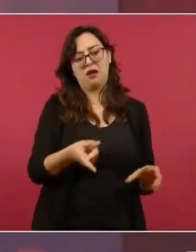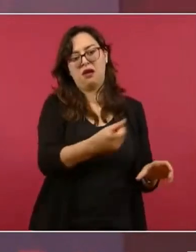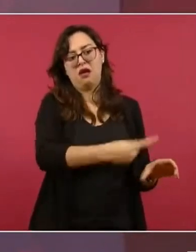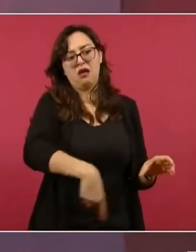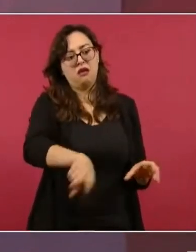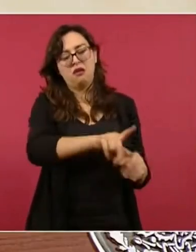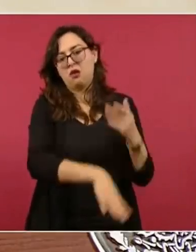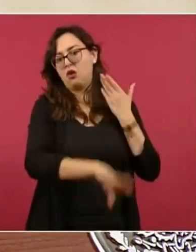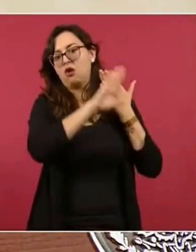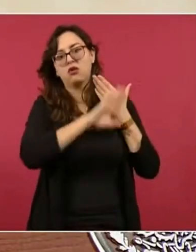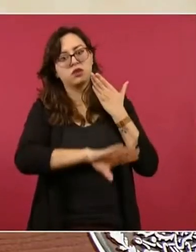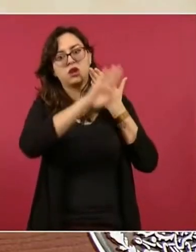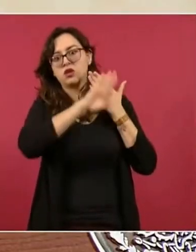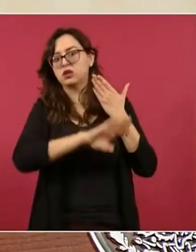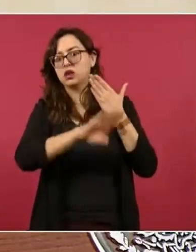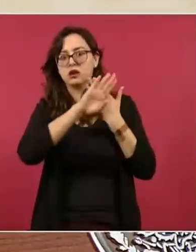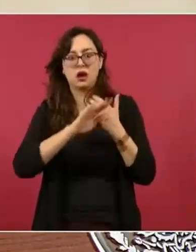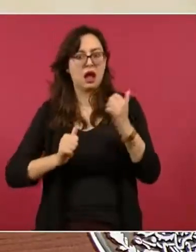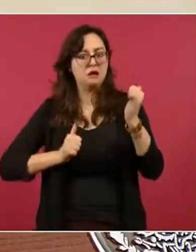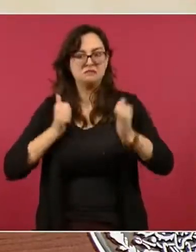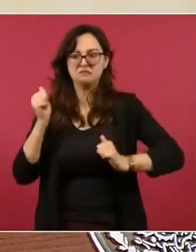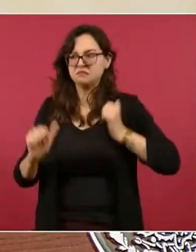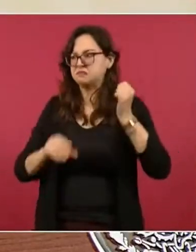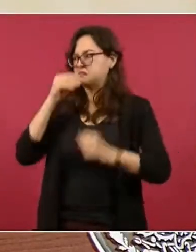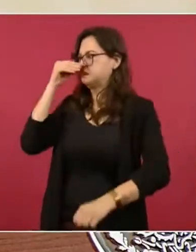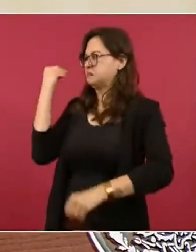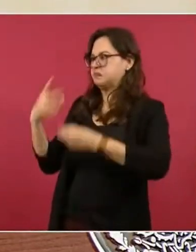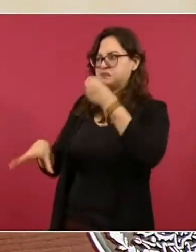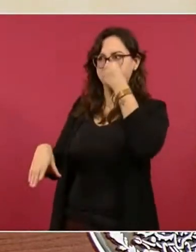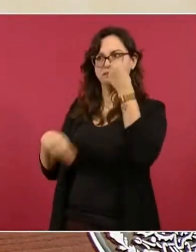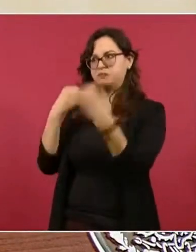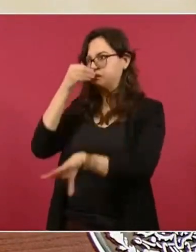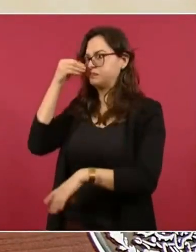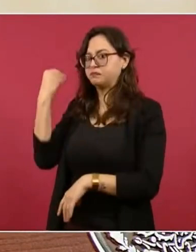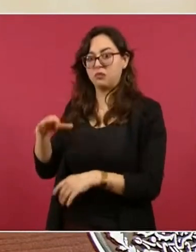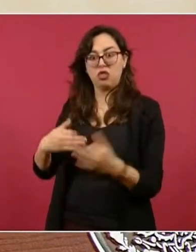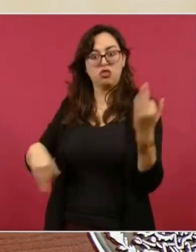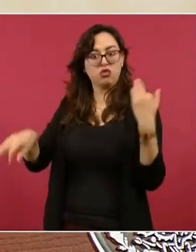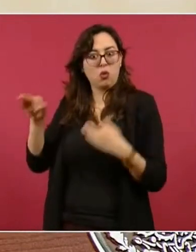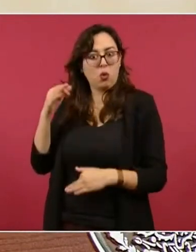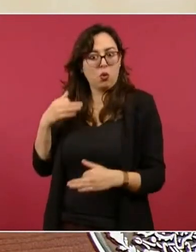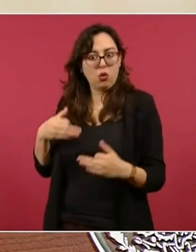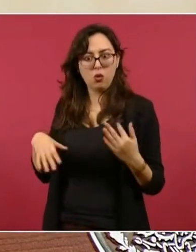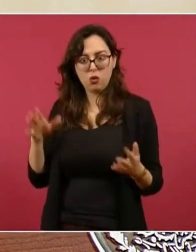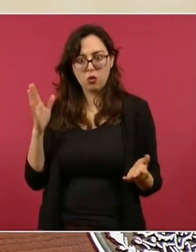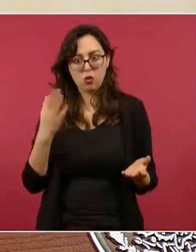Y no le pagaban a los trabajadores,